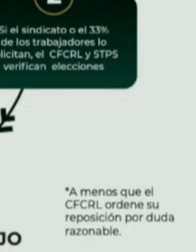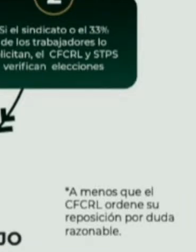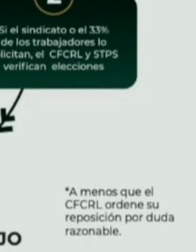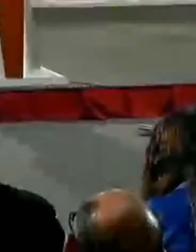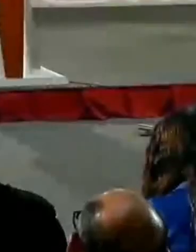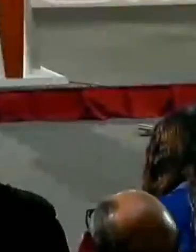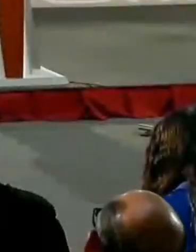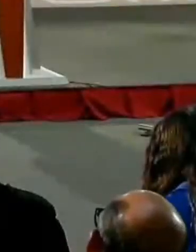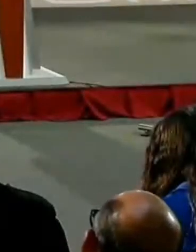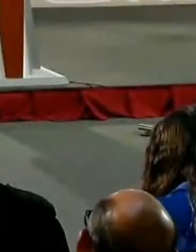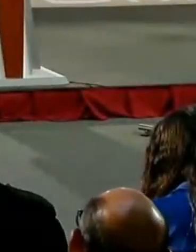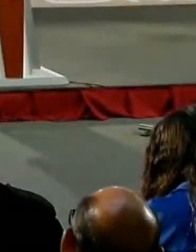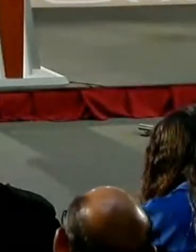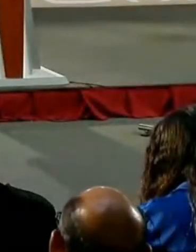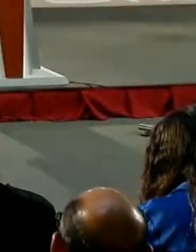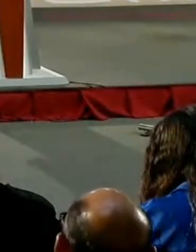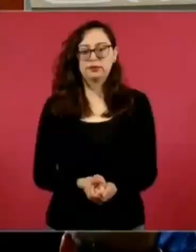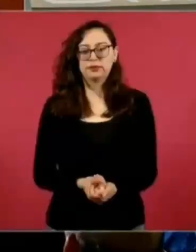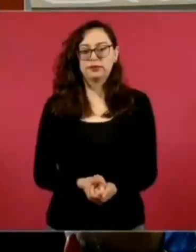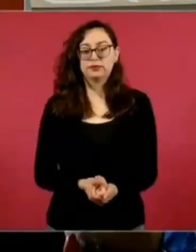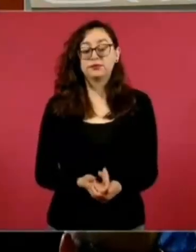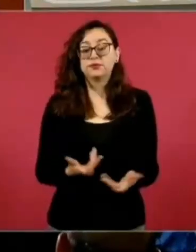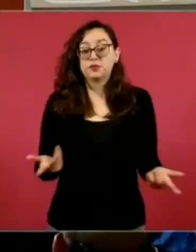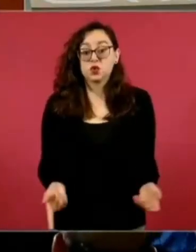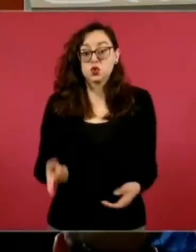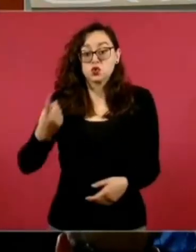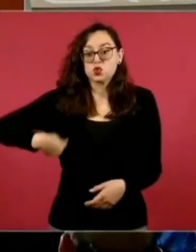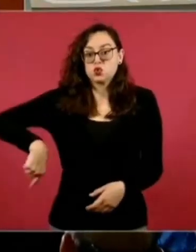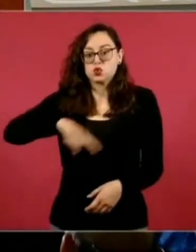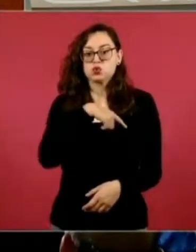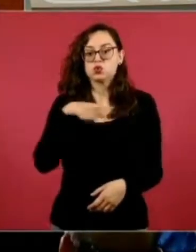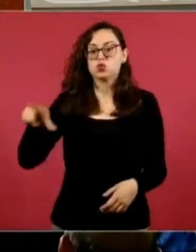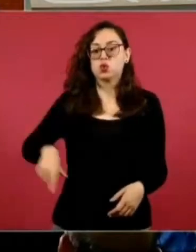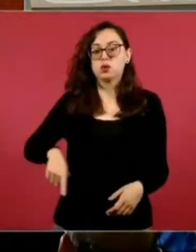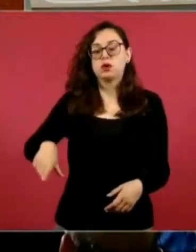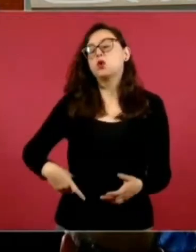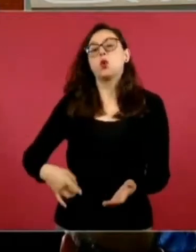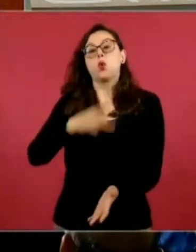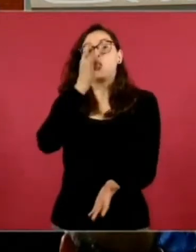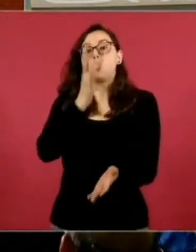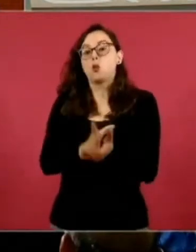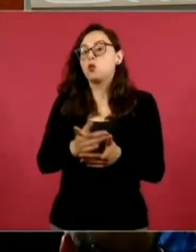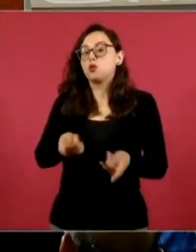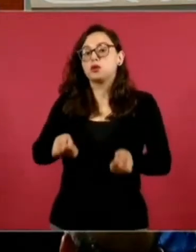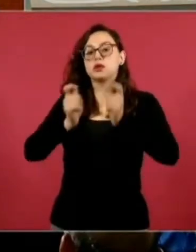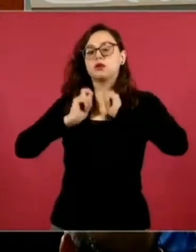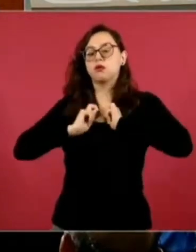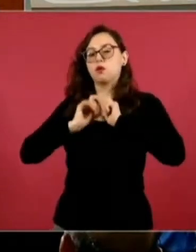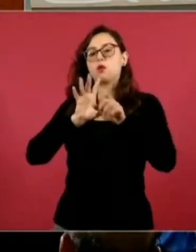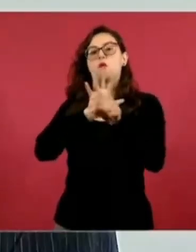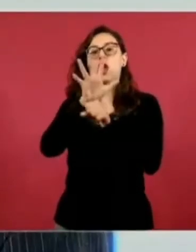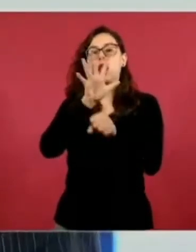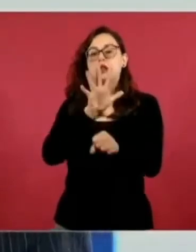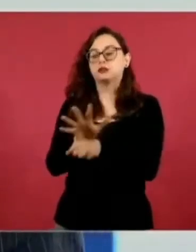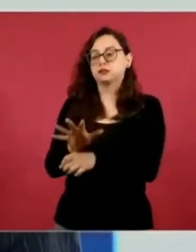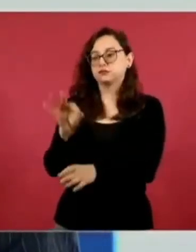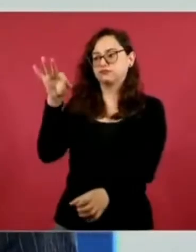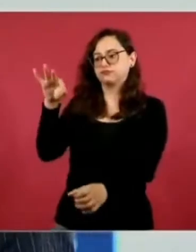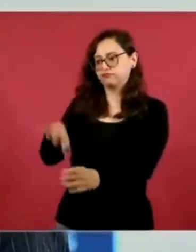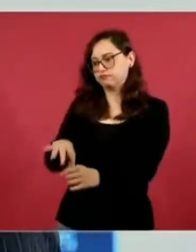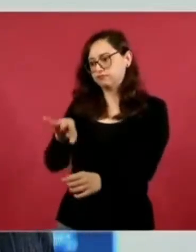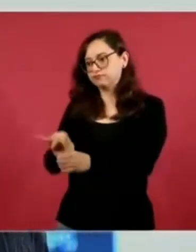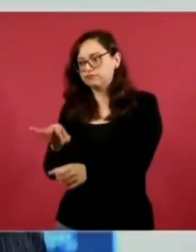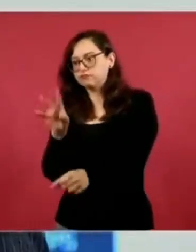es verificar y vigilar que se cumpla con el principio del voto libre, secreto y directo. Y también el centro